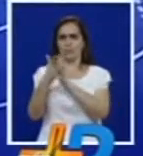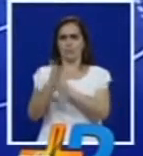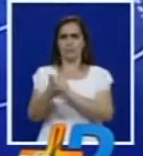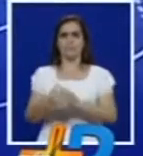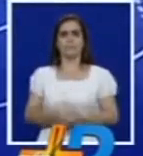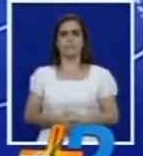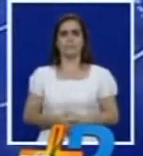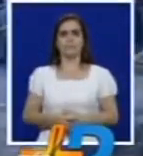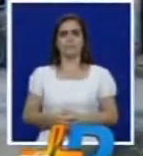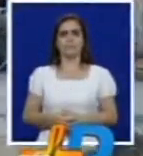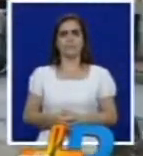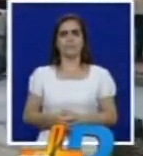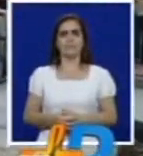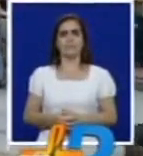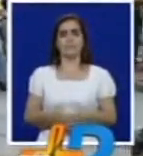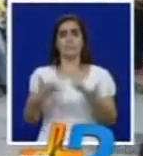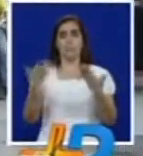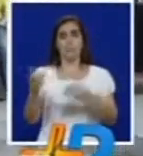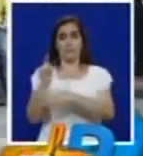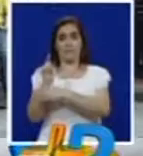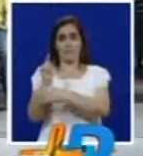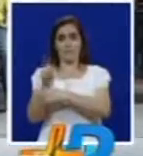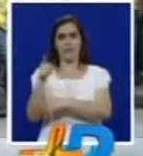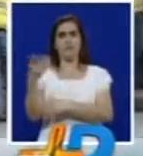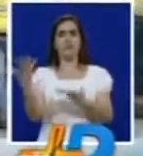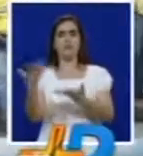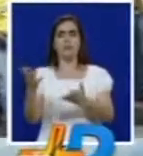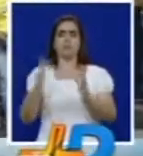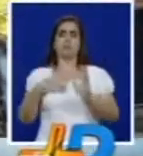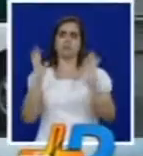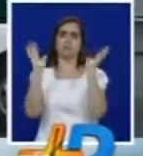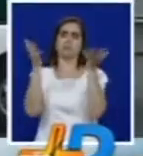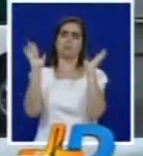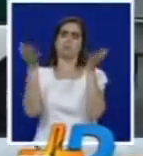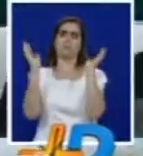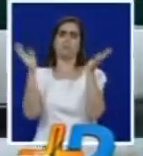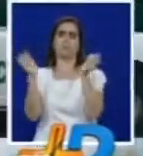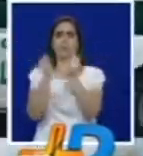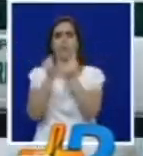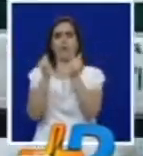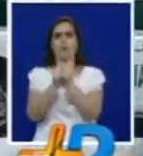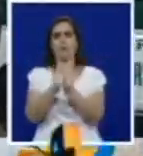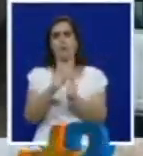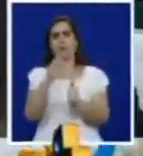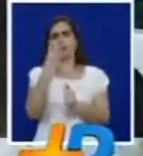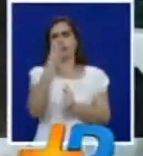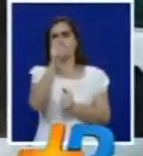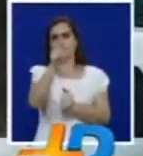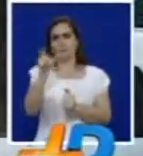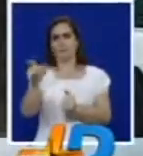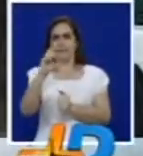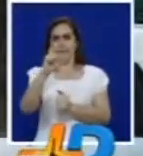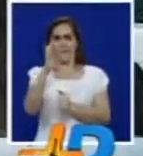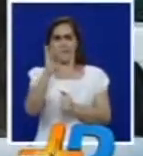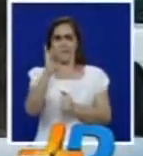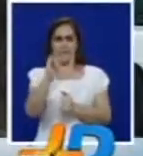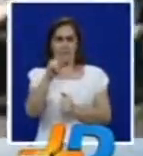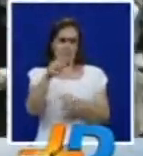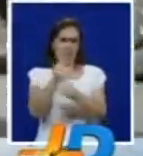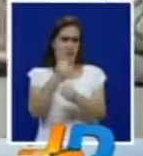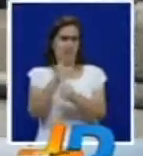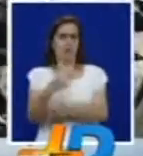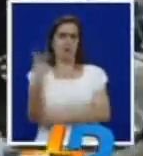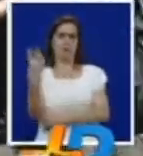detalles. El fiscal se encontraba departiendo en este lugar acompañado por dos investigadores del Cuerpo Técnico de la Fiscalía General de la